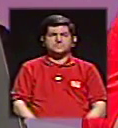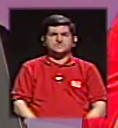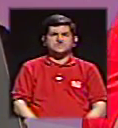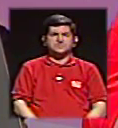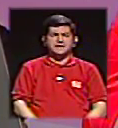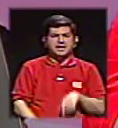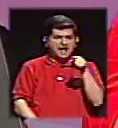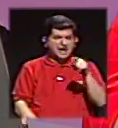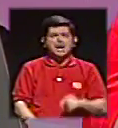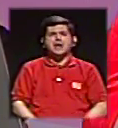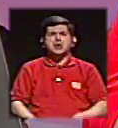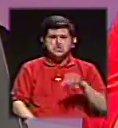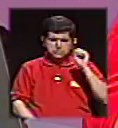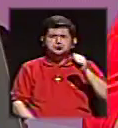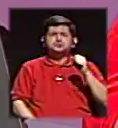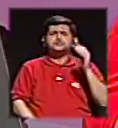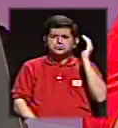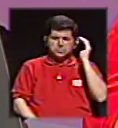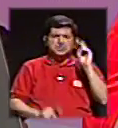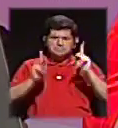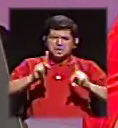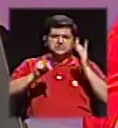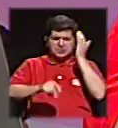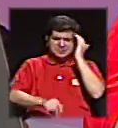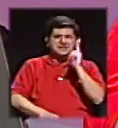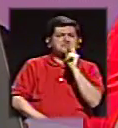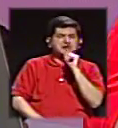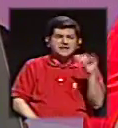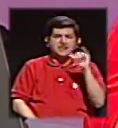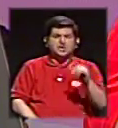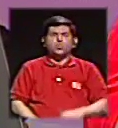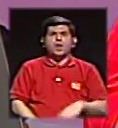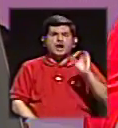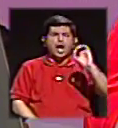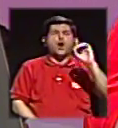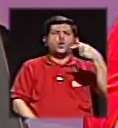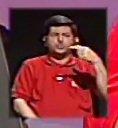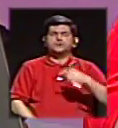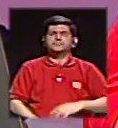oportunidad hace muchos años, ¿verdad? Tan conocido, por supuesto, como Otto Guevara.